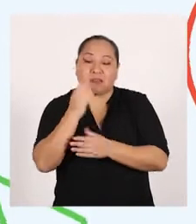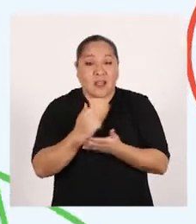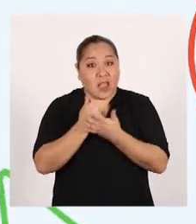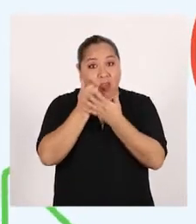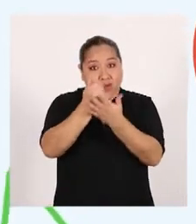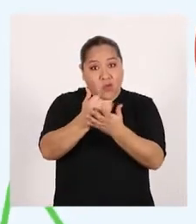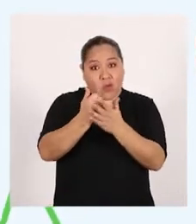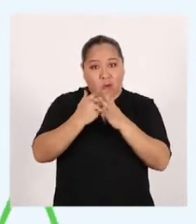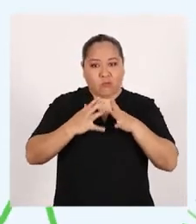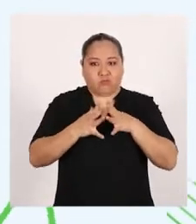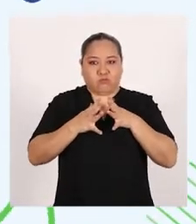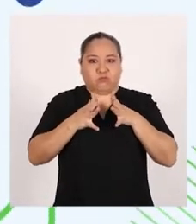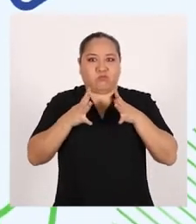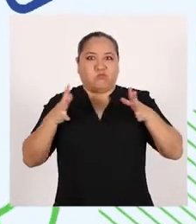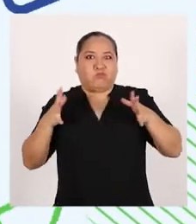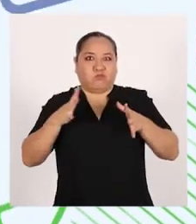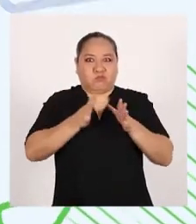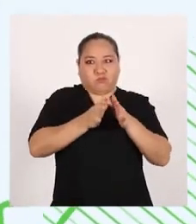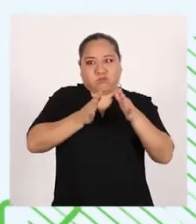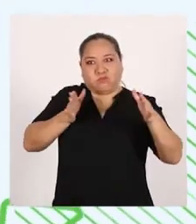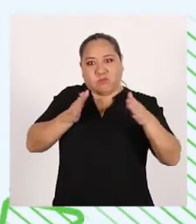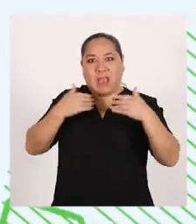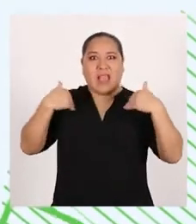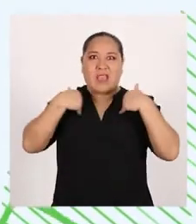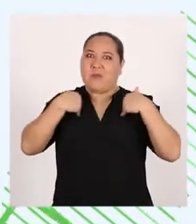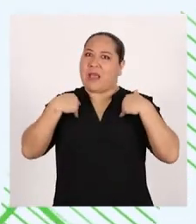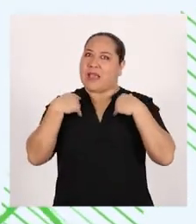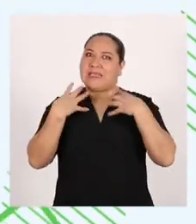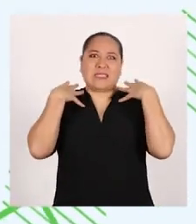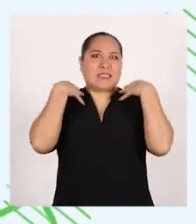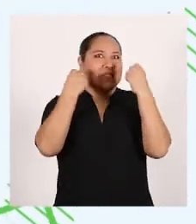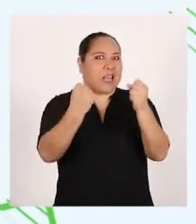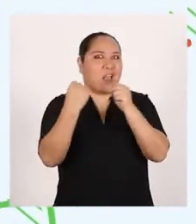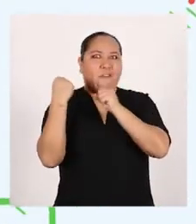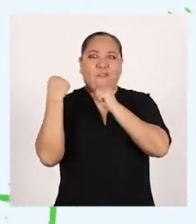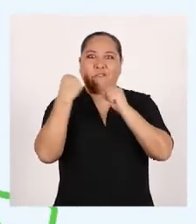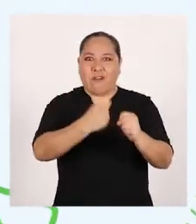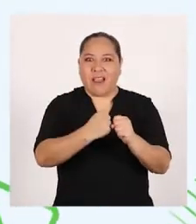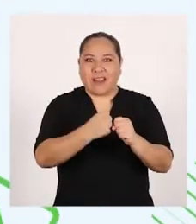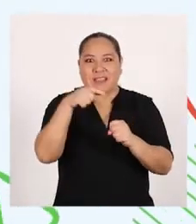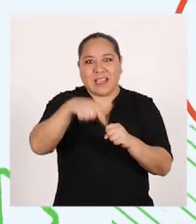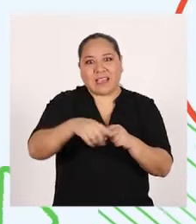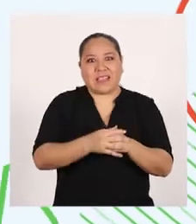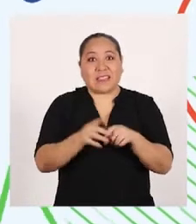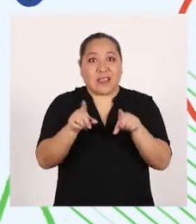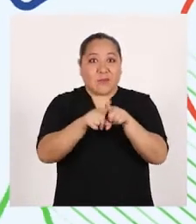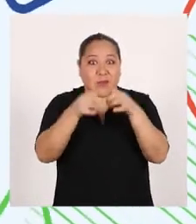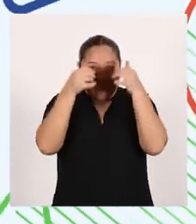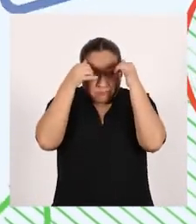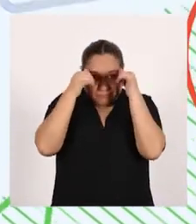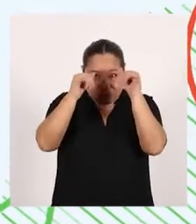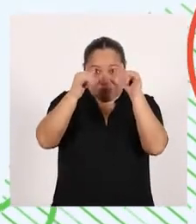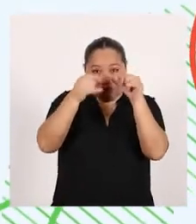Favoreciendo el crecimiento de animales sanos, fuertes Y la producción ganadera